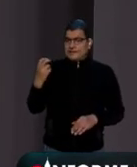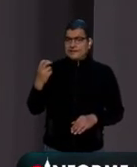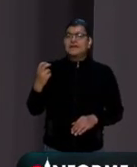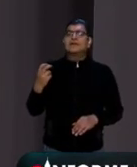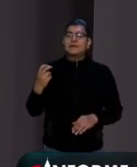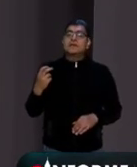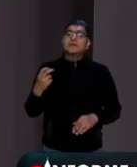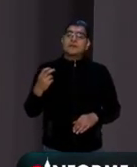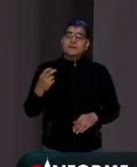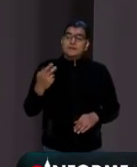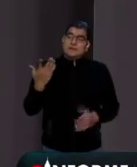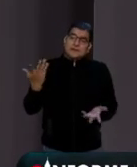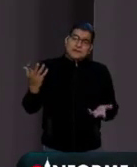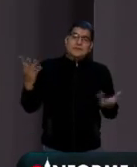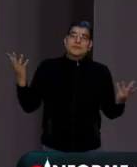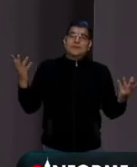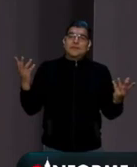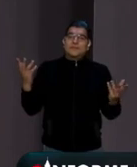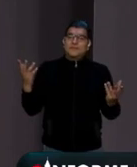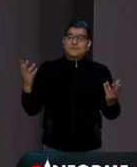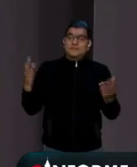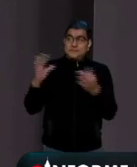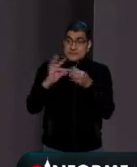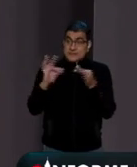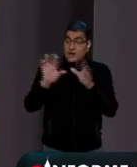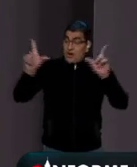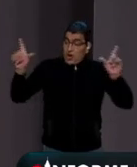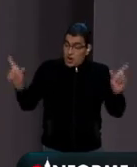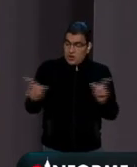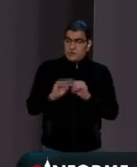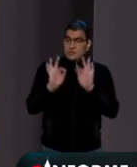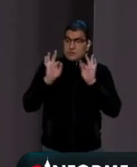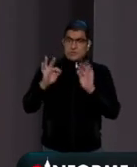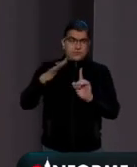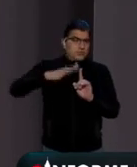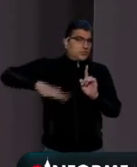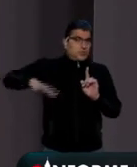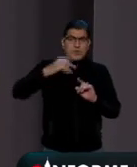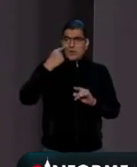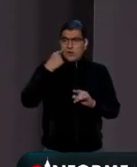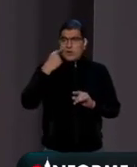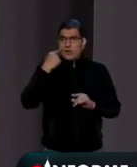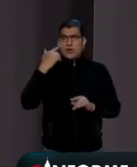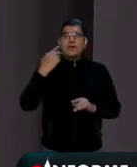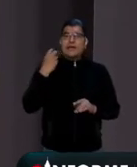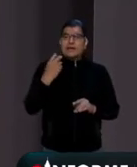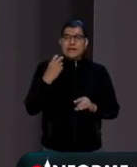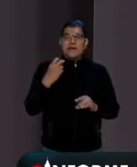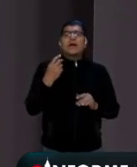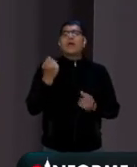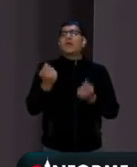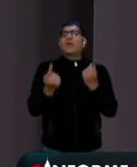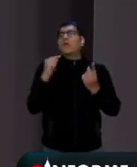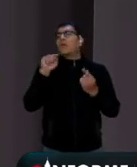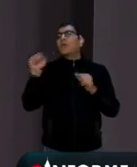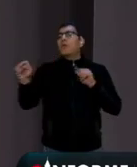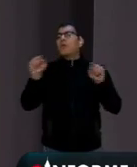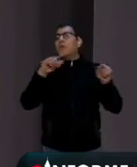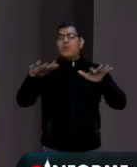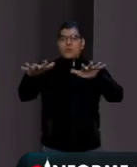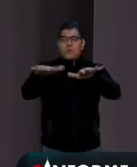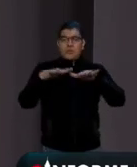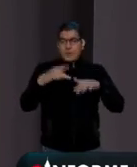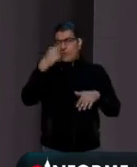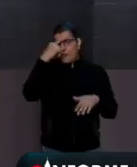de alguna manera sintetiza muy bien algo que estamos viendo en ciertos, ciertos legisladores de